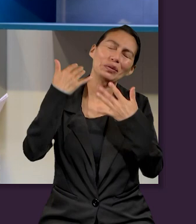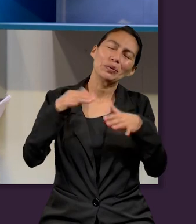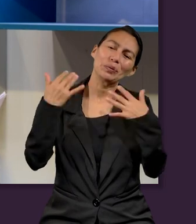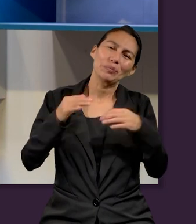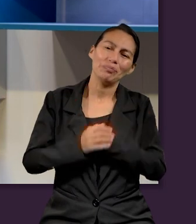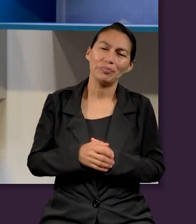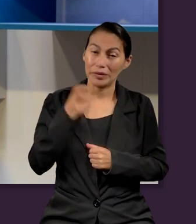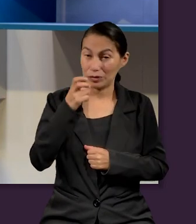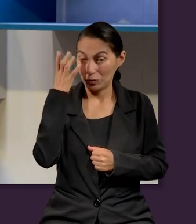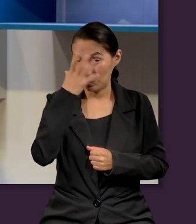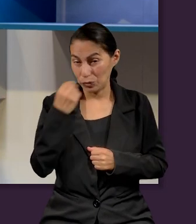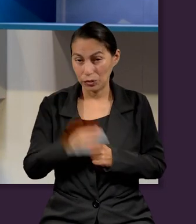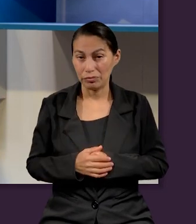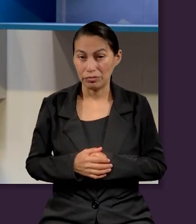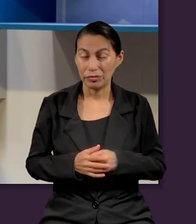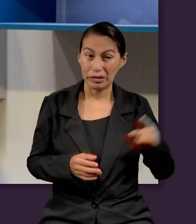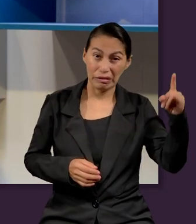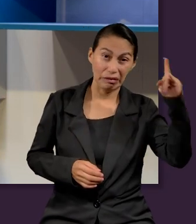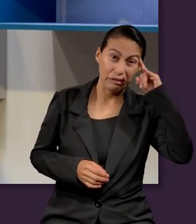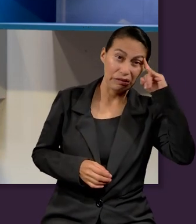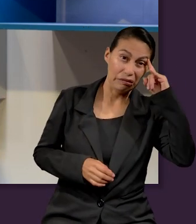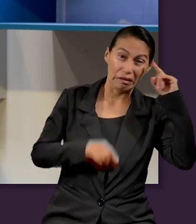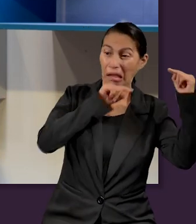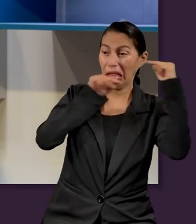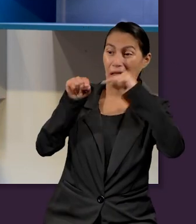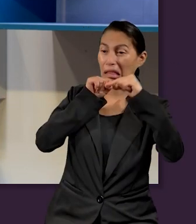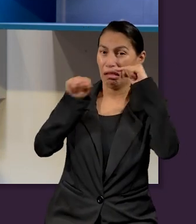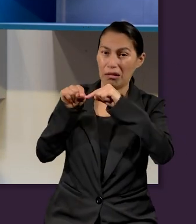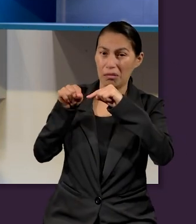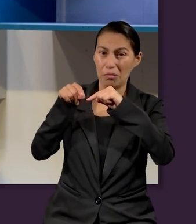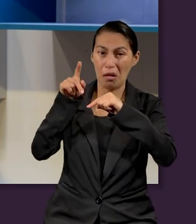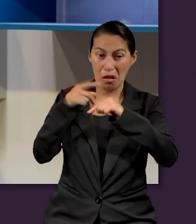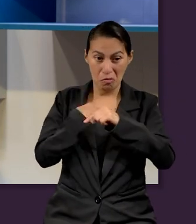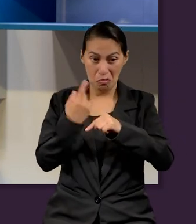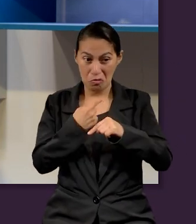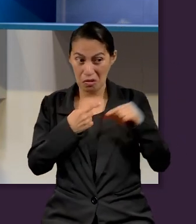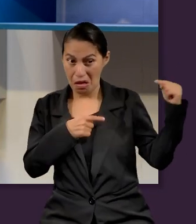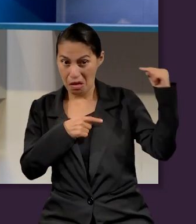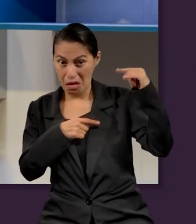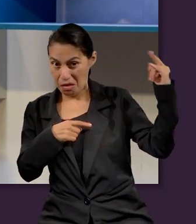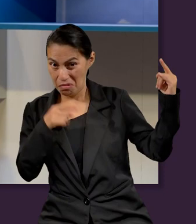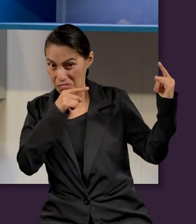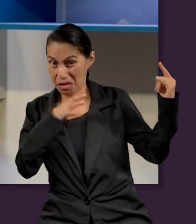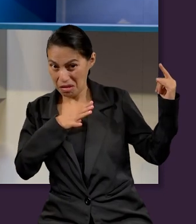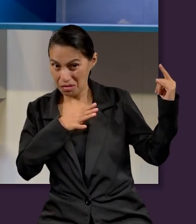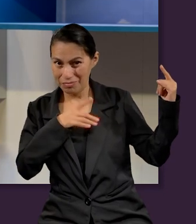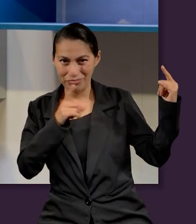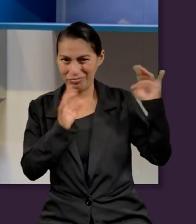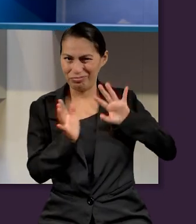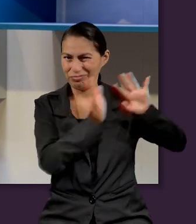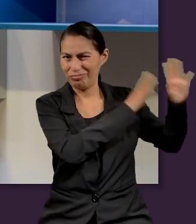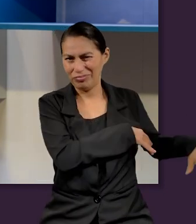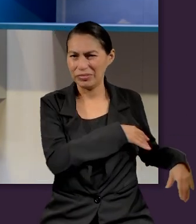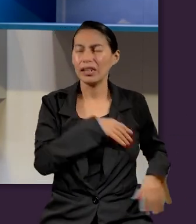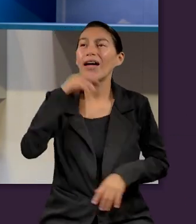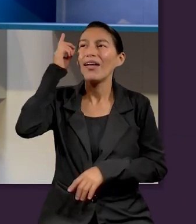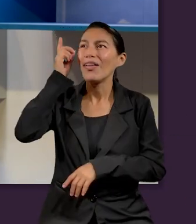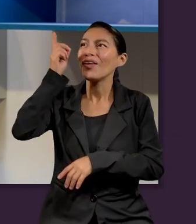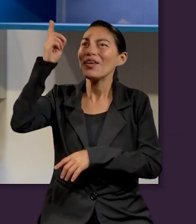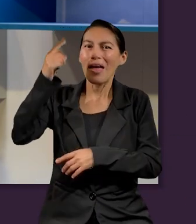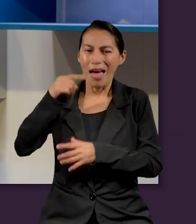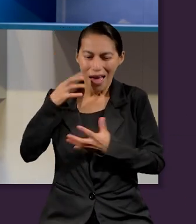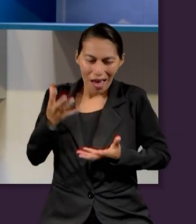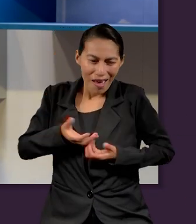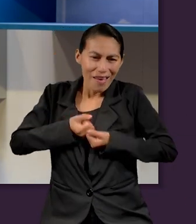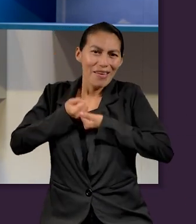se le escucha, en lugar de un acusador tenemos a un intercesor. Y ahora Jesús fue tentado,